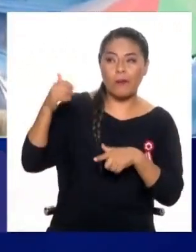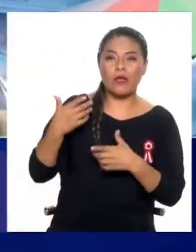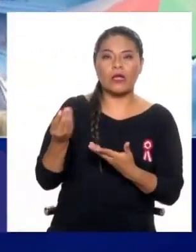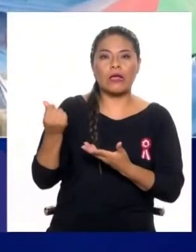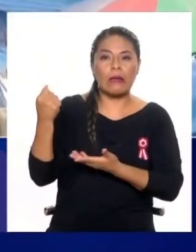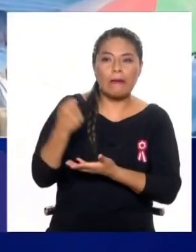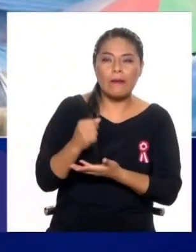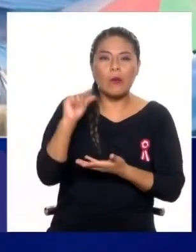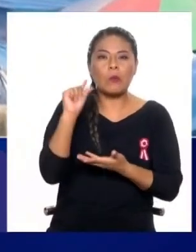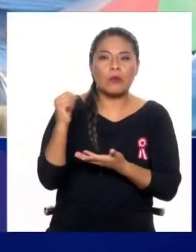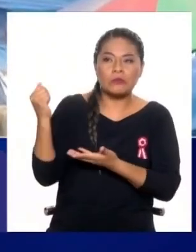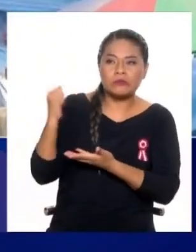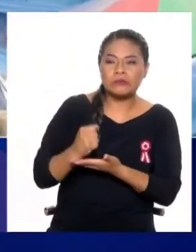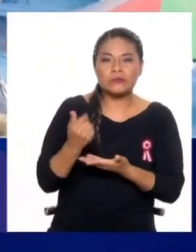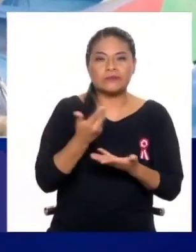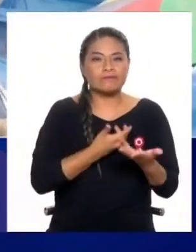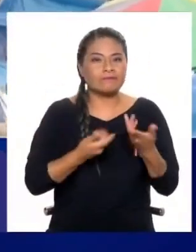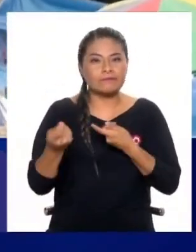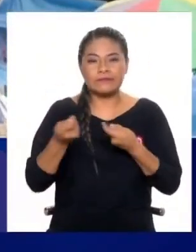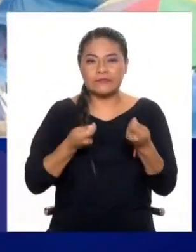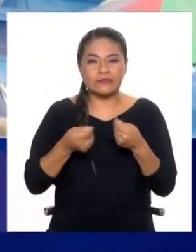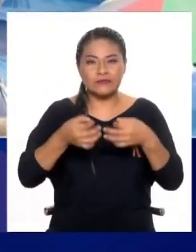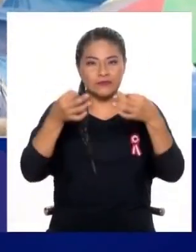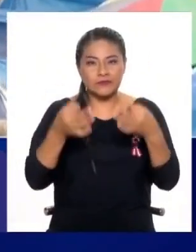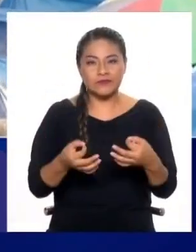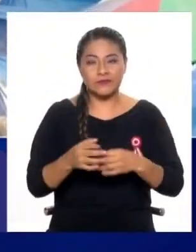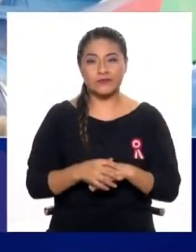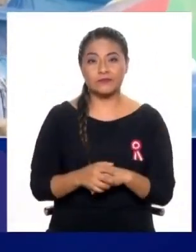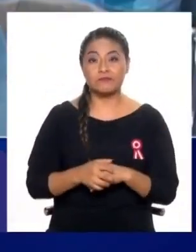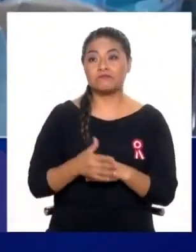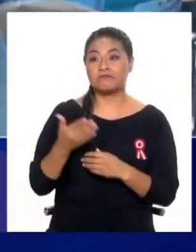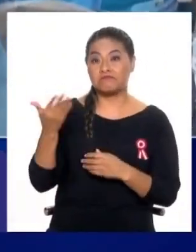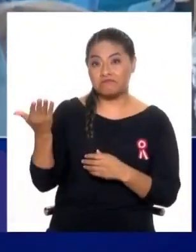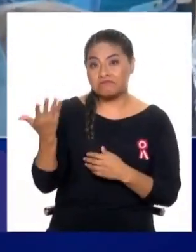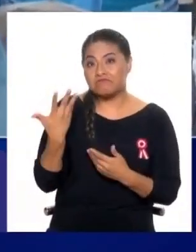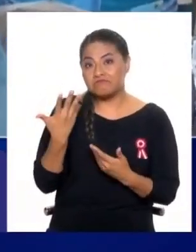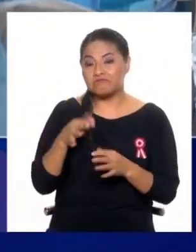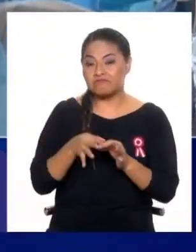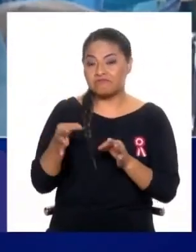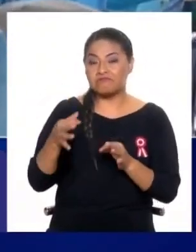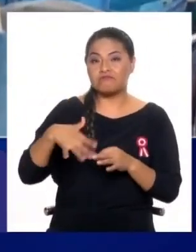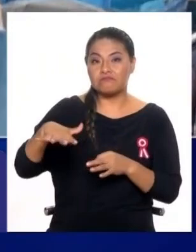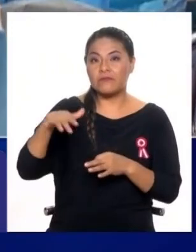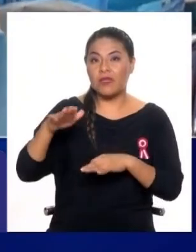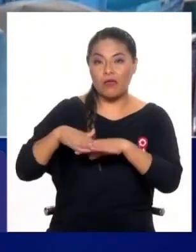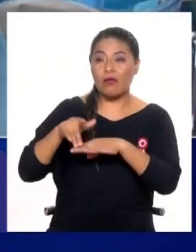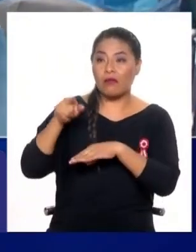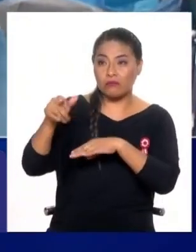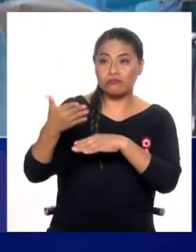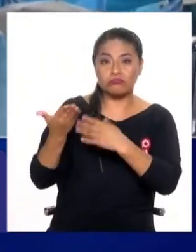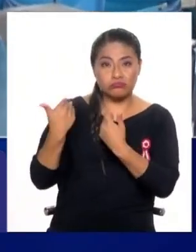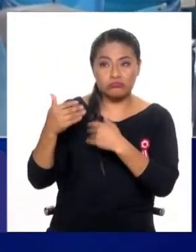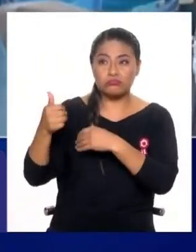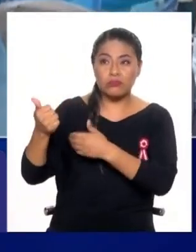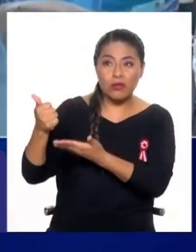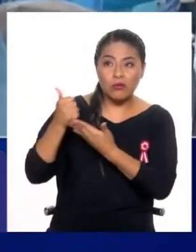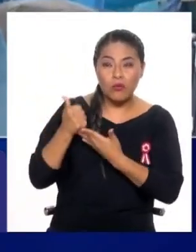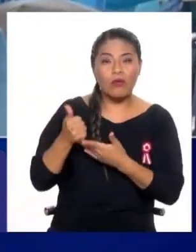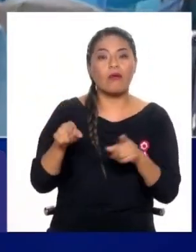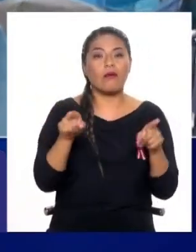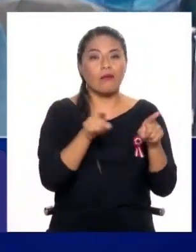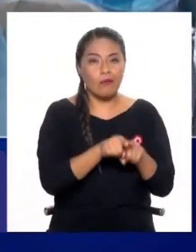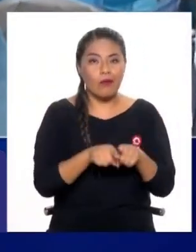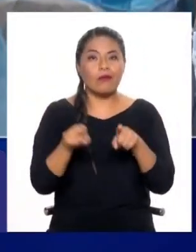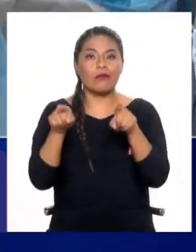recursos y poca capacidad para poder hacer una gestión efectiva. Pero eso está en el gobierno provincial, piden ayuda, pero se repite la situación.